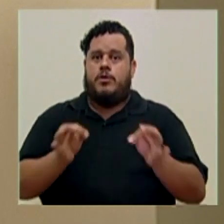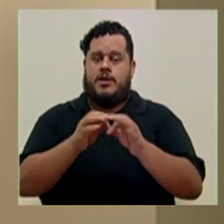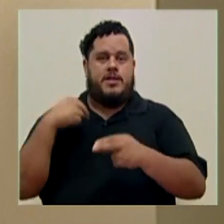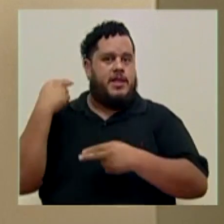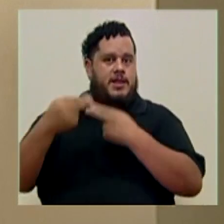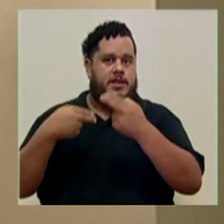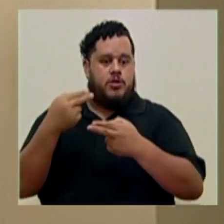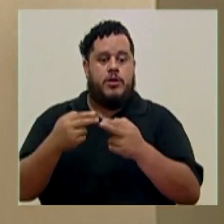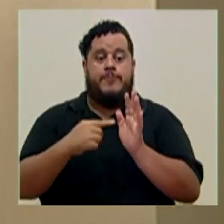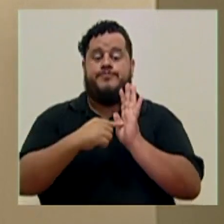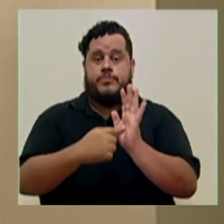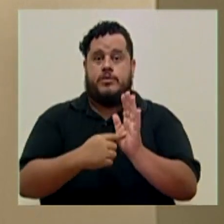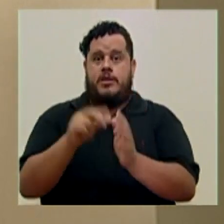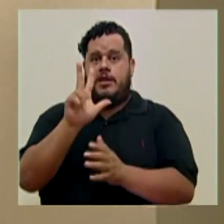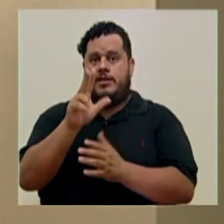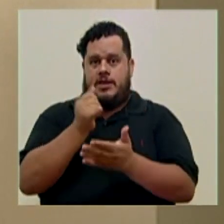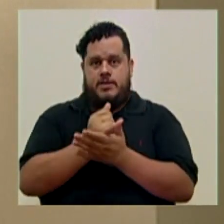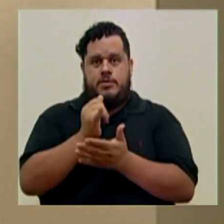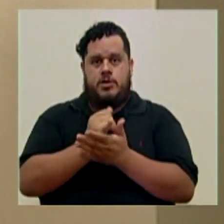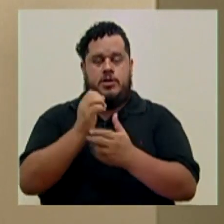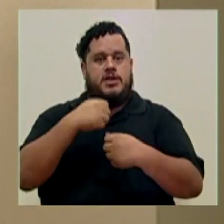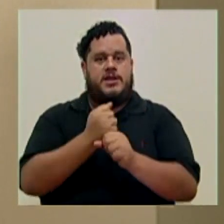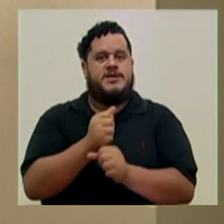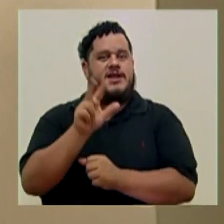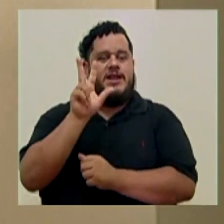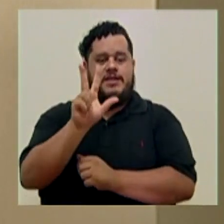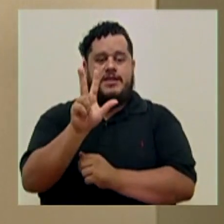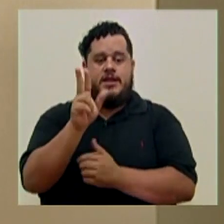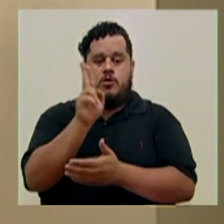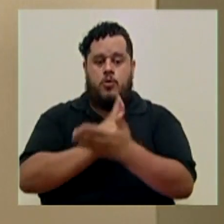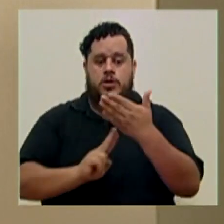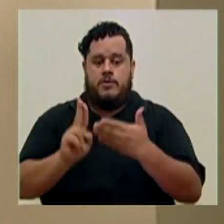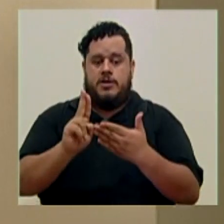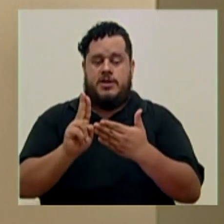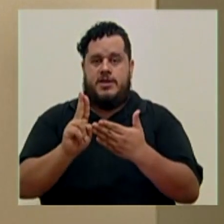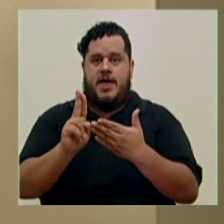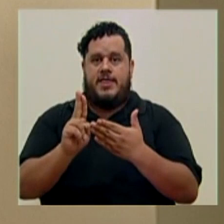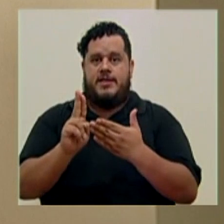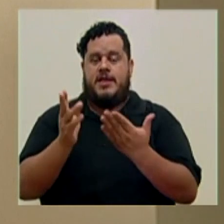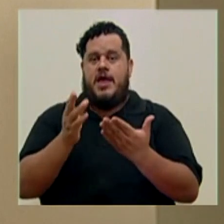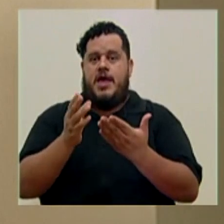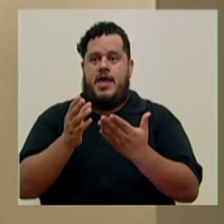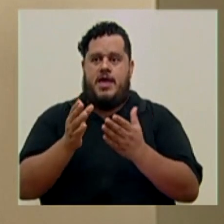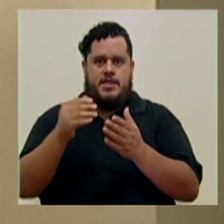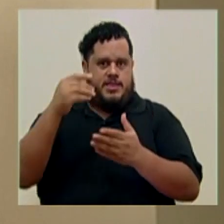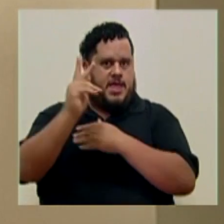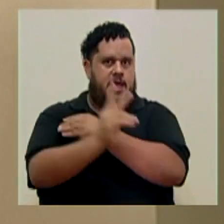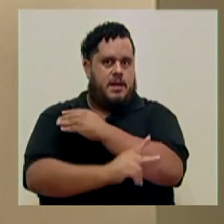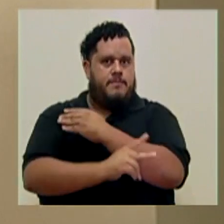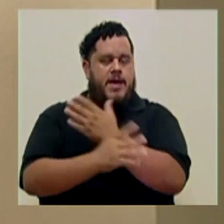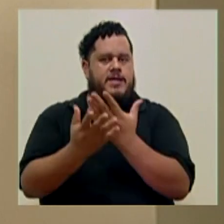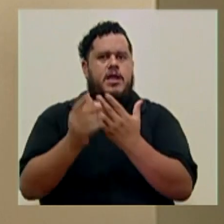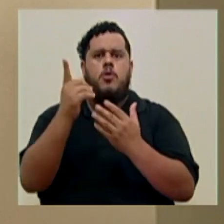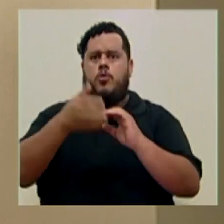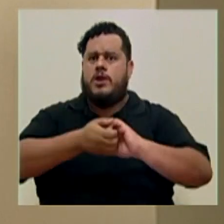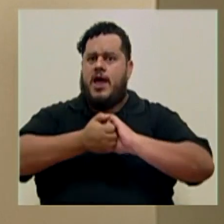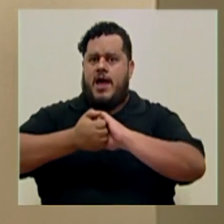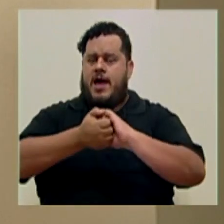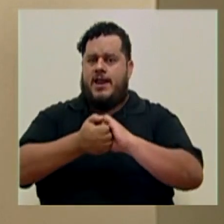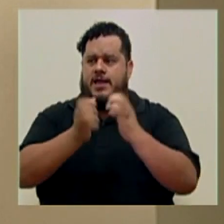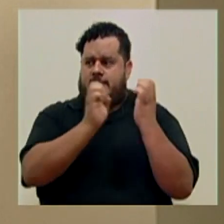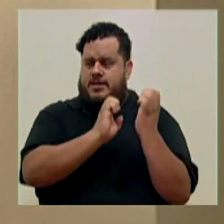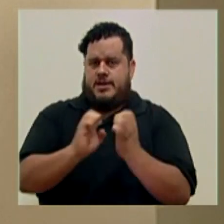las tres investigaciones que realizarán las tres universidades estatales en una alianza estratégica precisamente